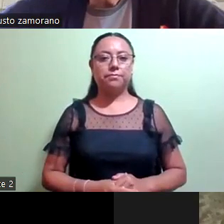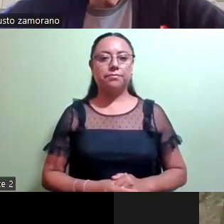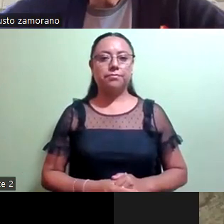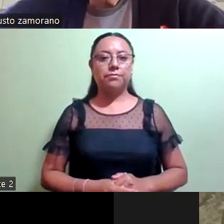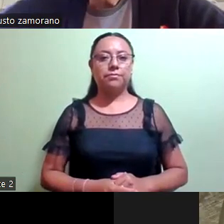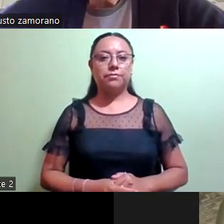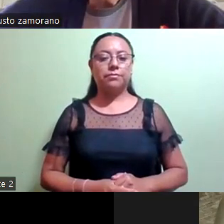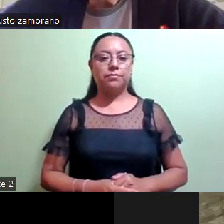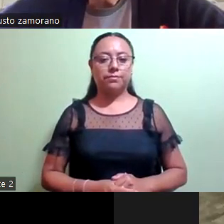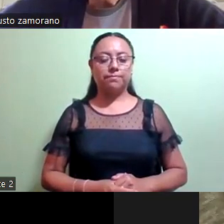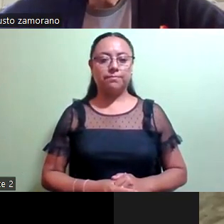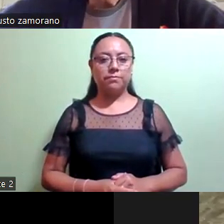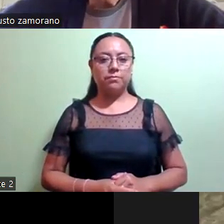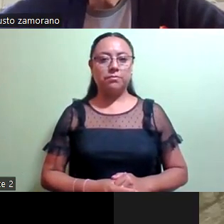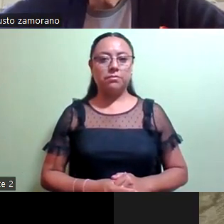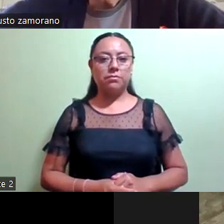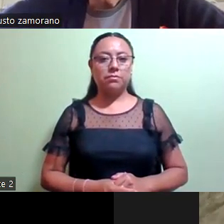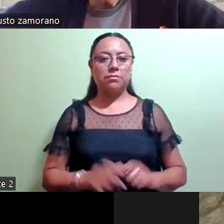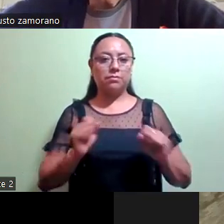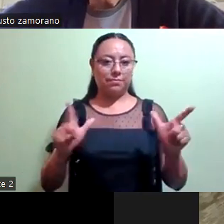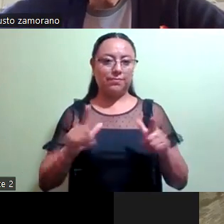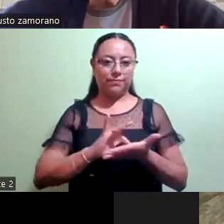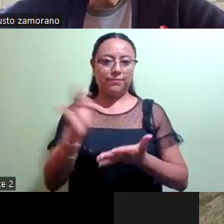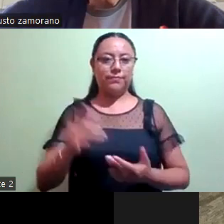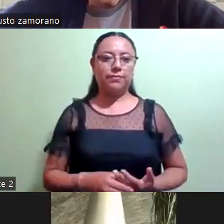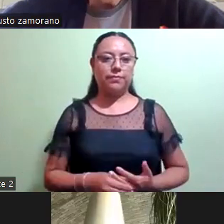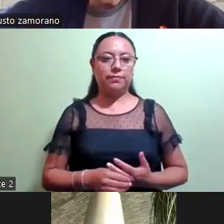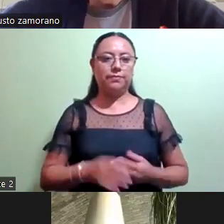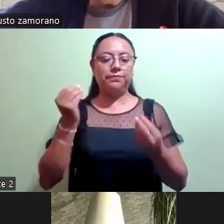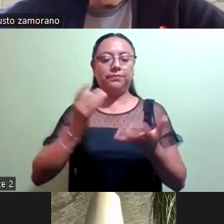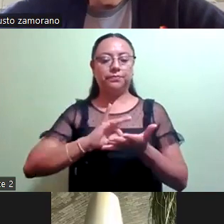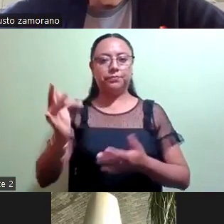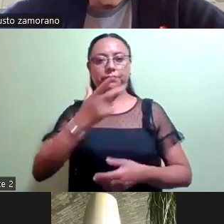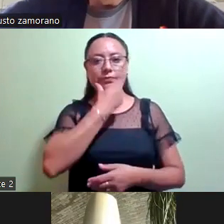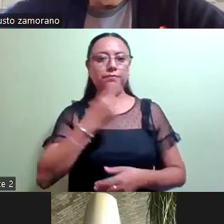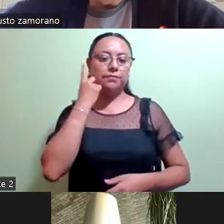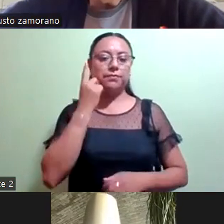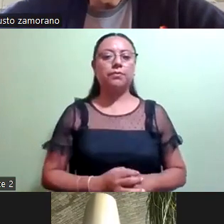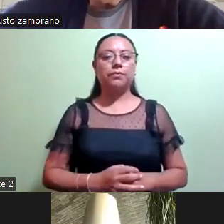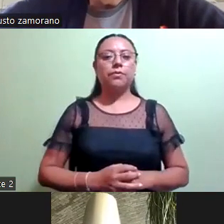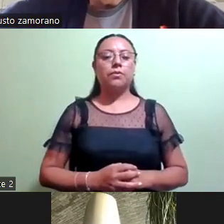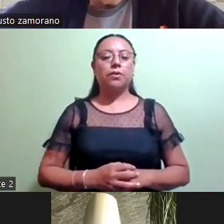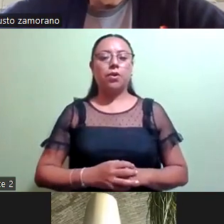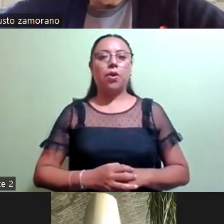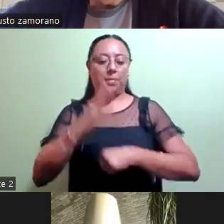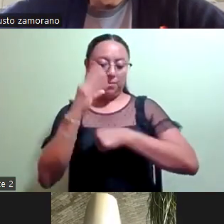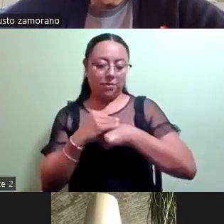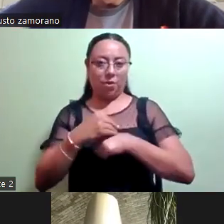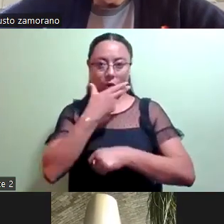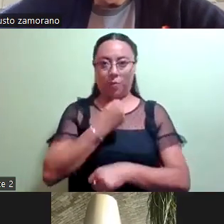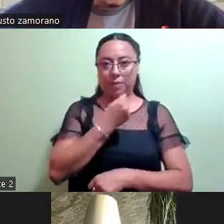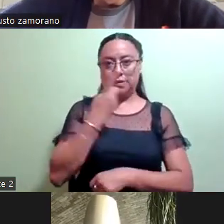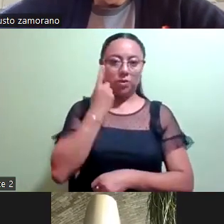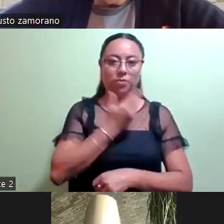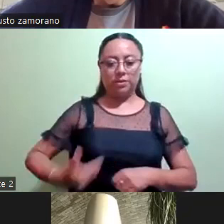Está el diputado Royfit. Listo. Gracias. Muchas gracias, diputado. Si me permite, presidente, corrijo con la presencia del diputado